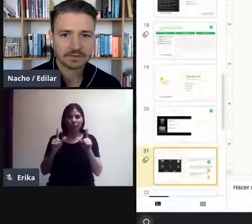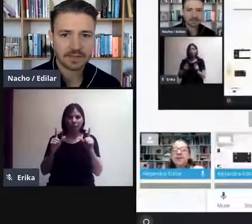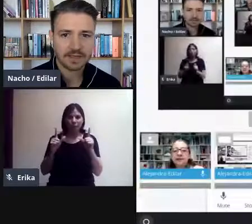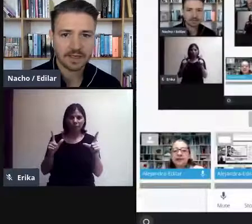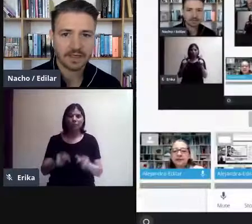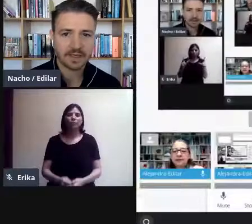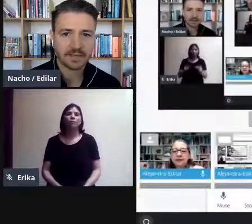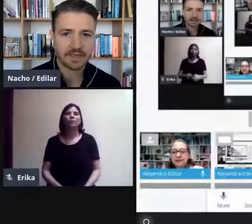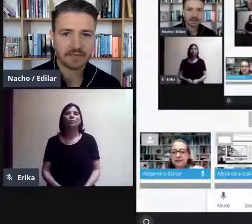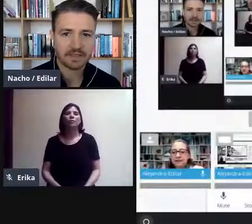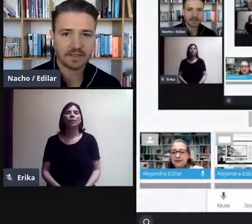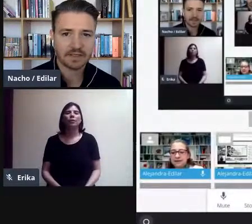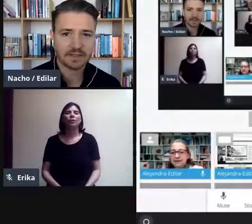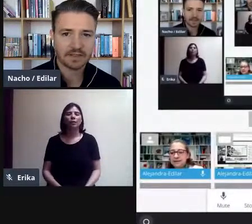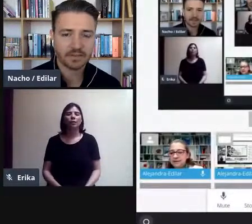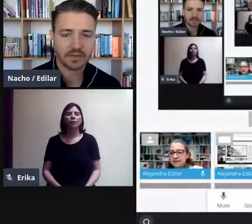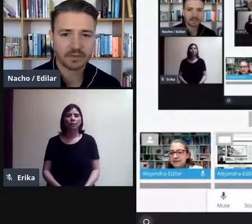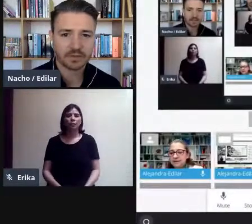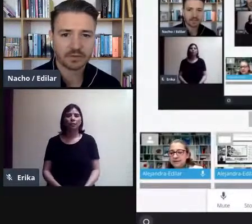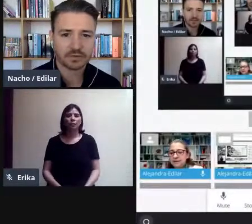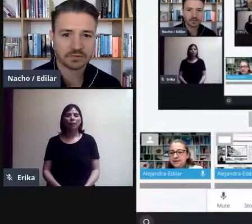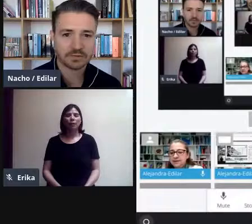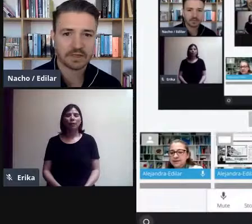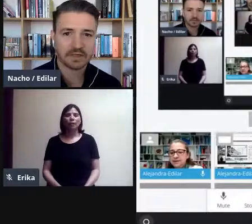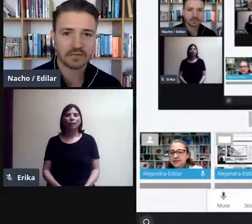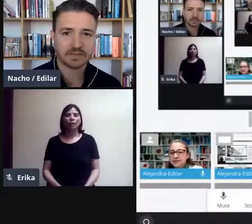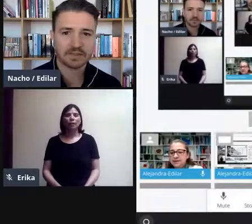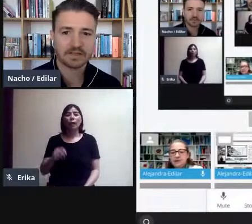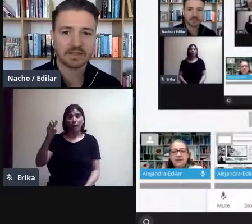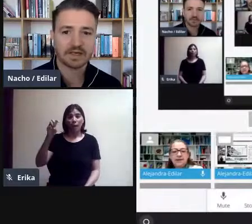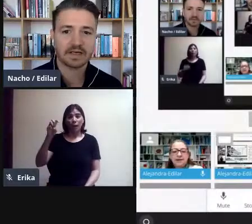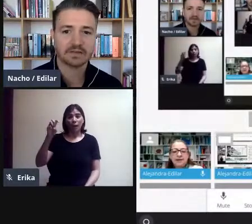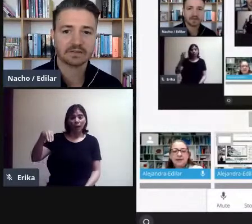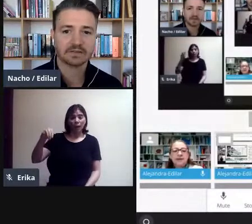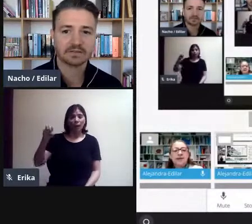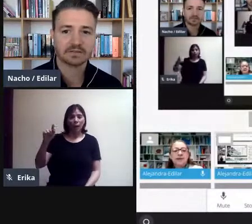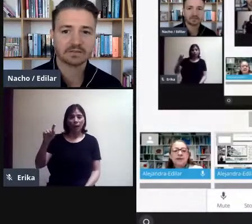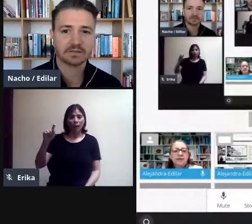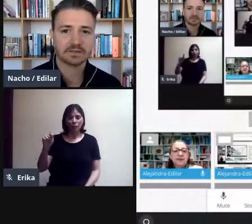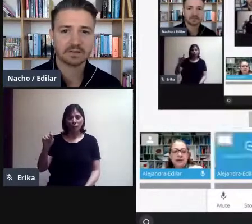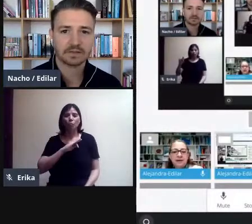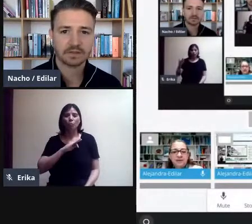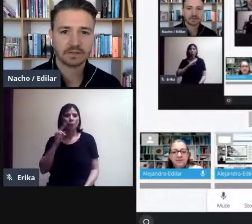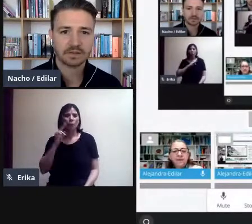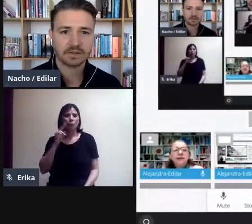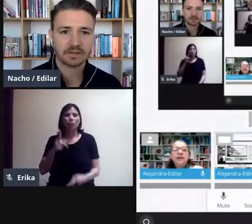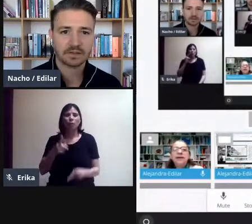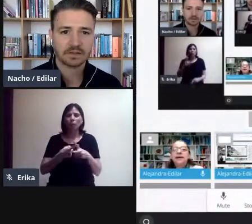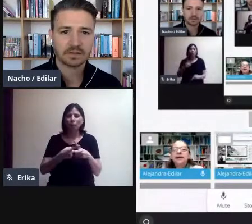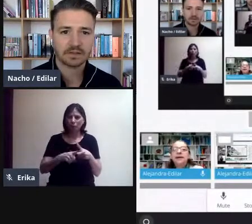Entonces... En la llamada de Meet sí podemos ver cómo se iniciaba la grabación. OK.